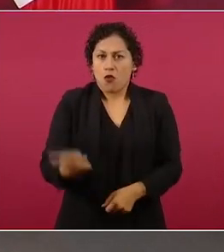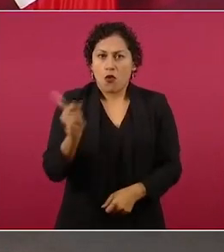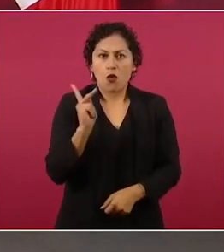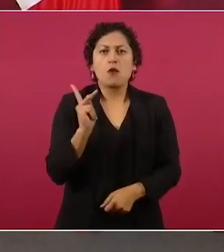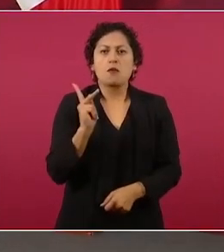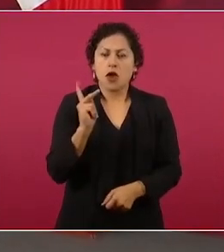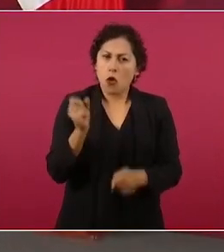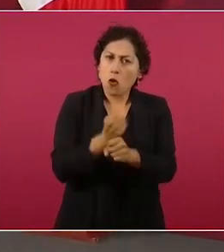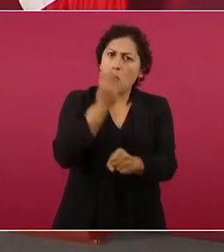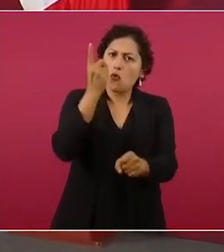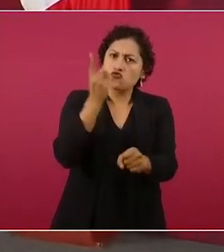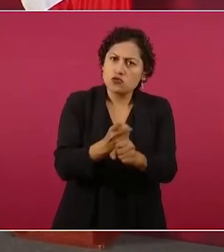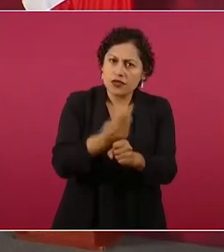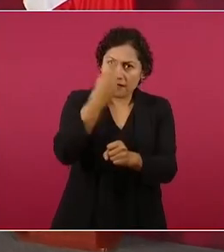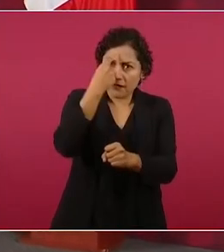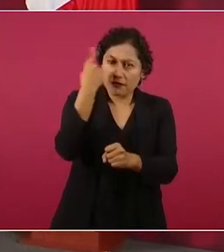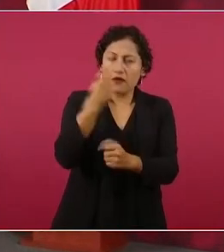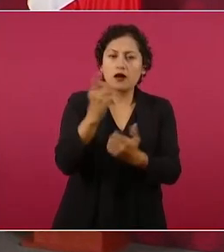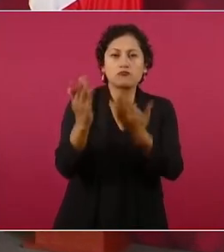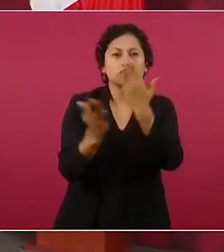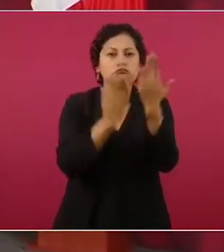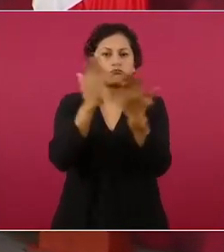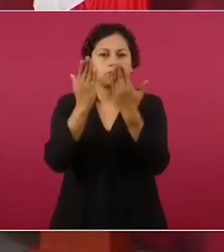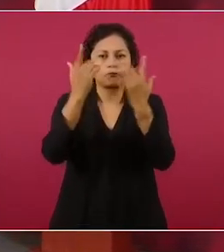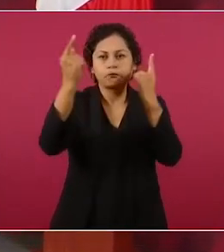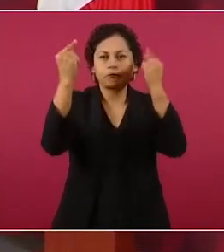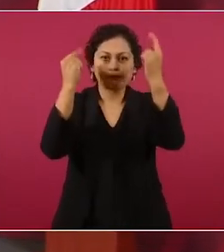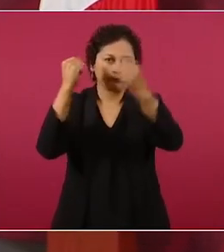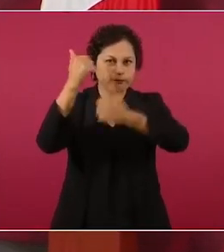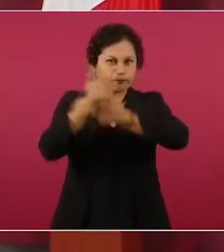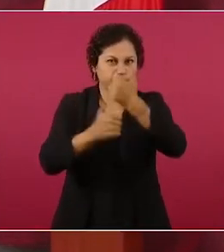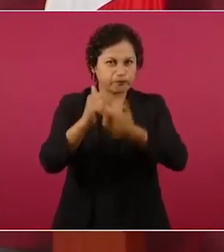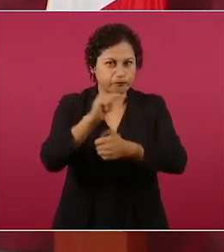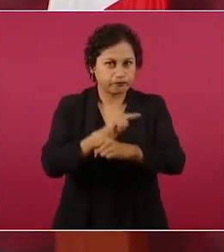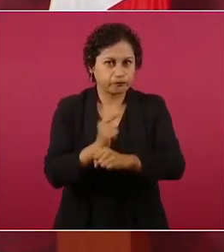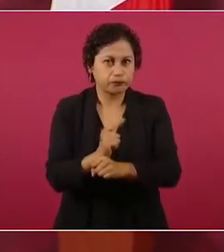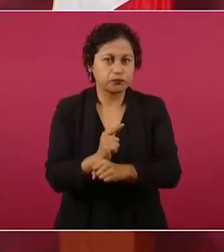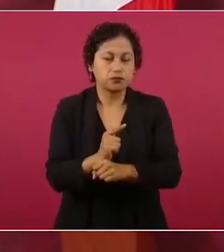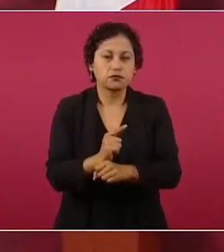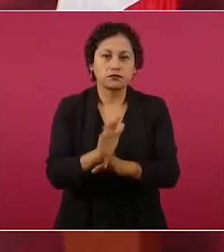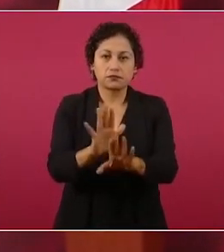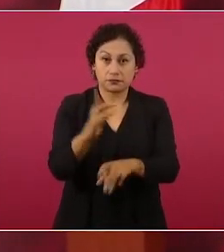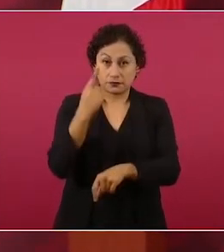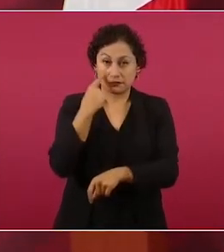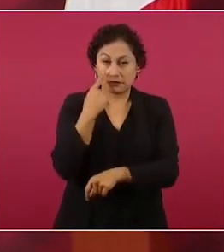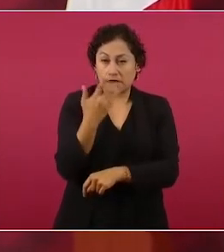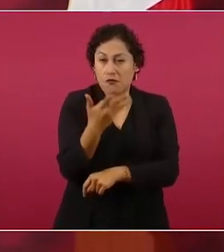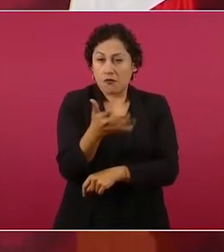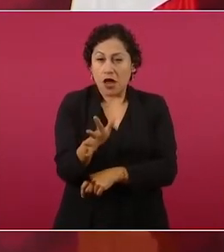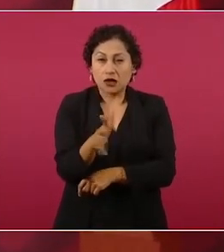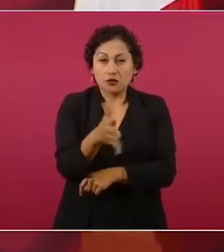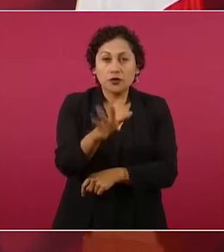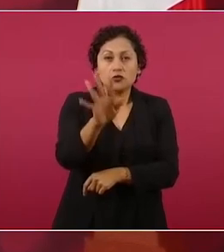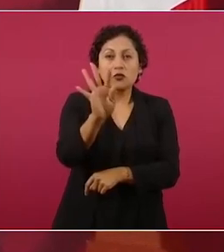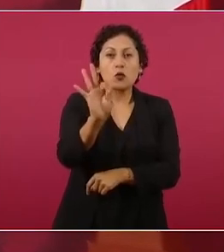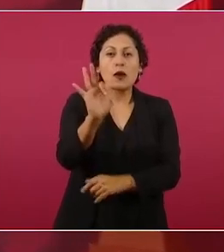terminar una carrera. Estamos hablando ahora de más de 40 mil alumnos,